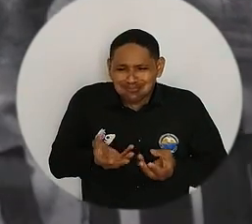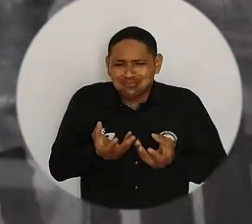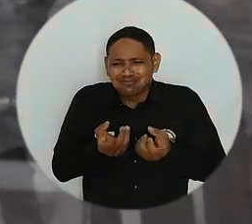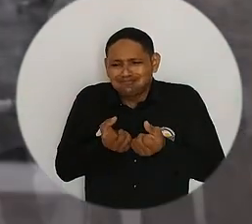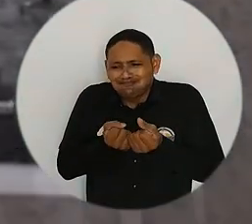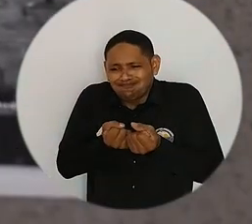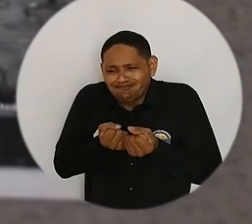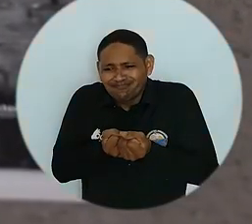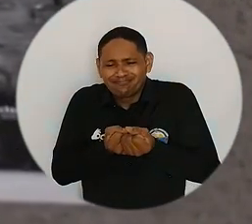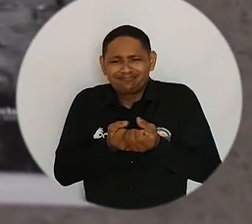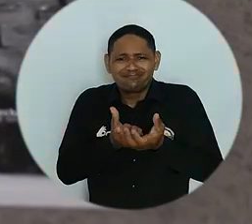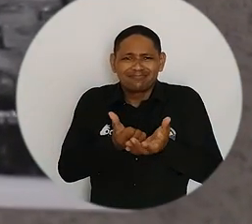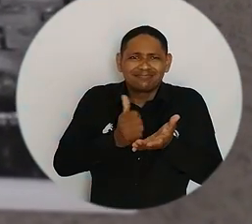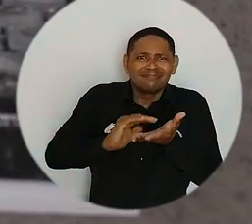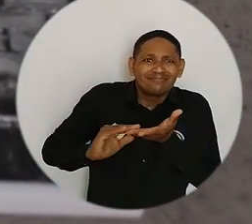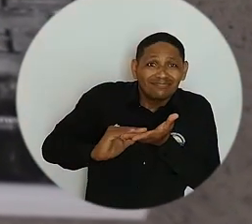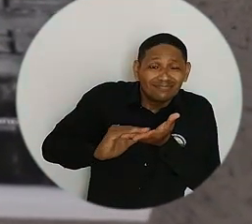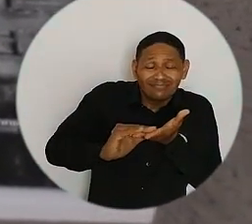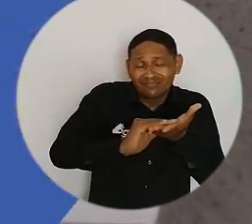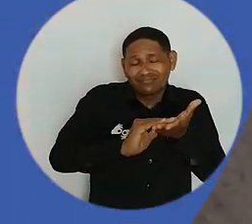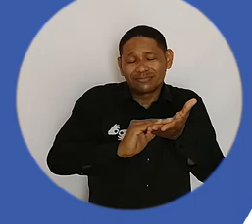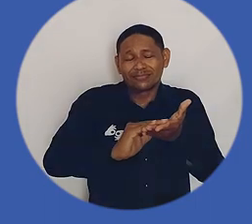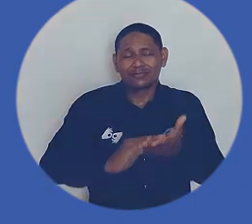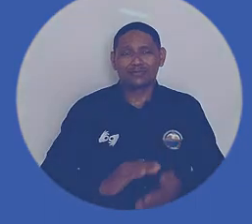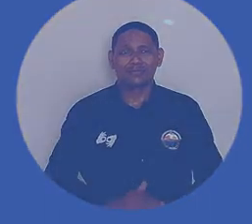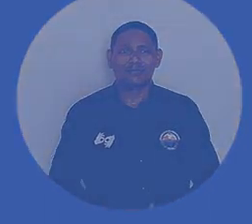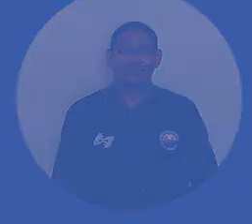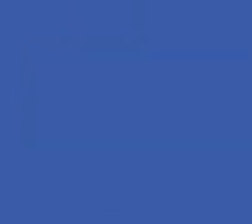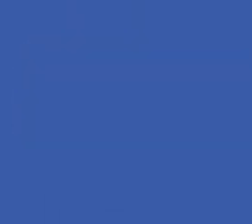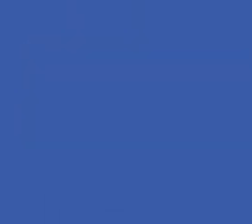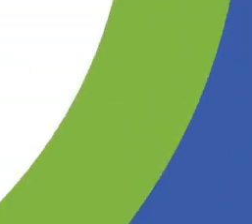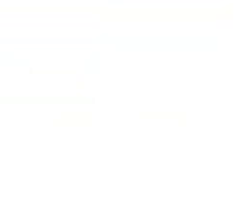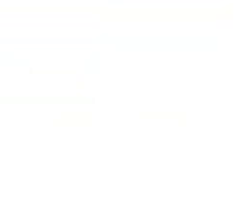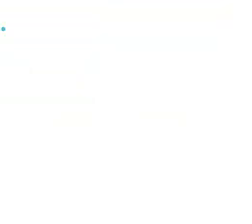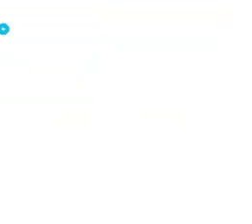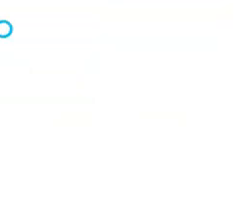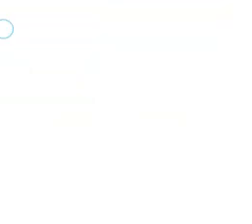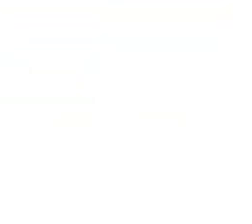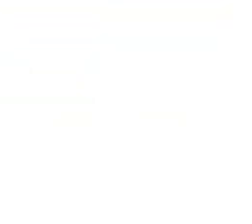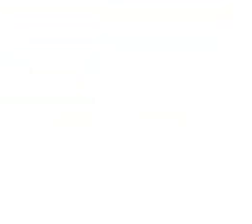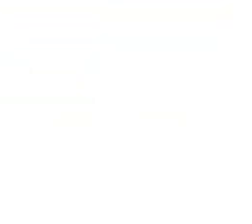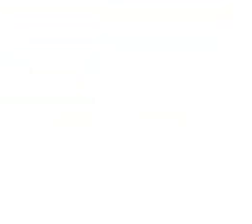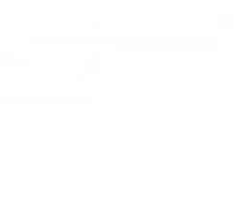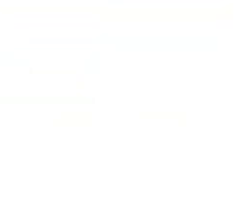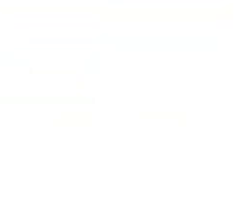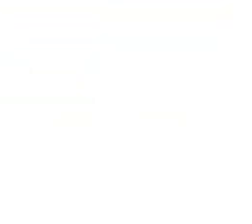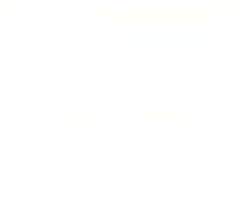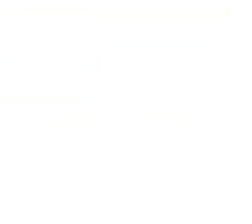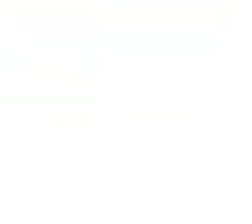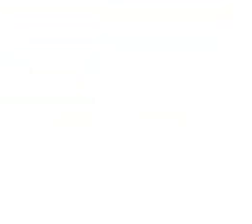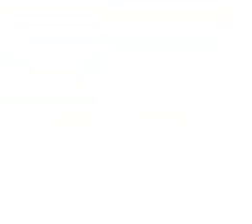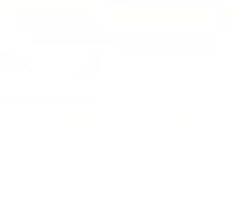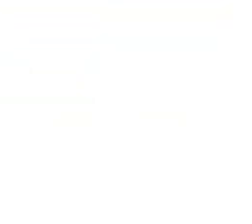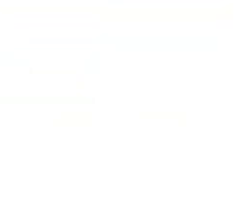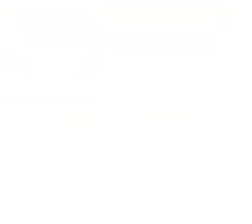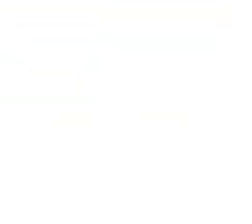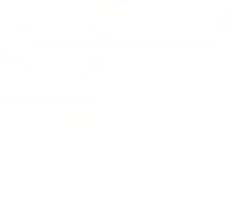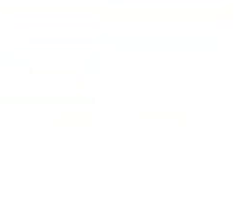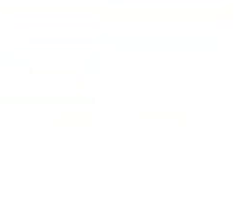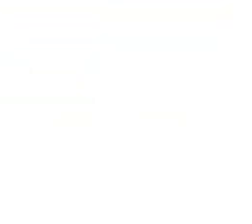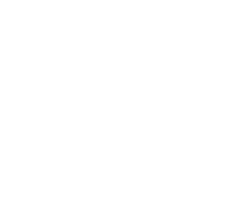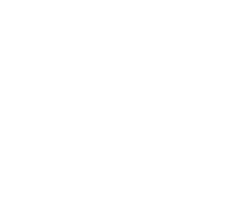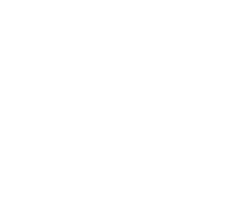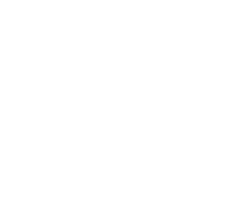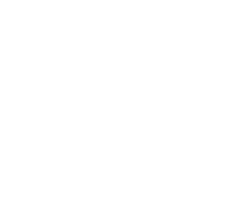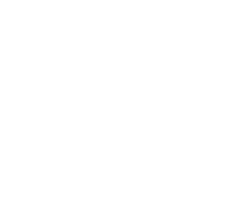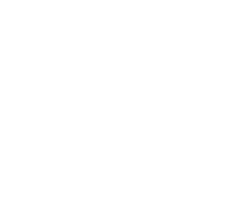esa reparación simbólica. Universidad del Magdalena, aún más incluyente e innovadora.